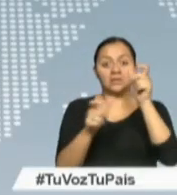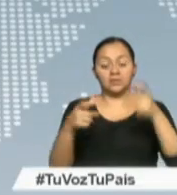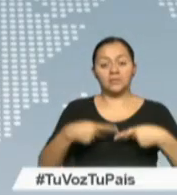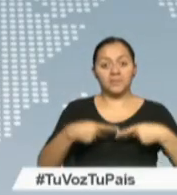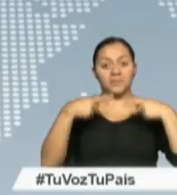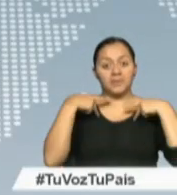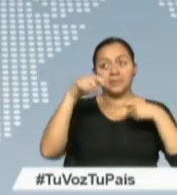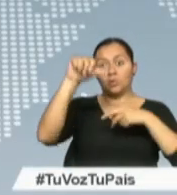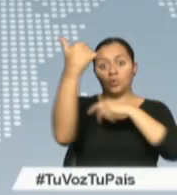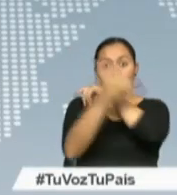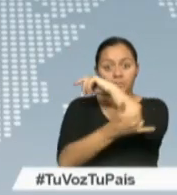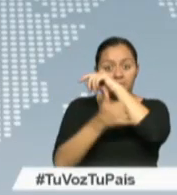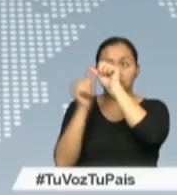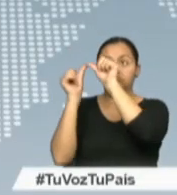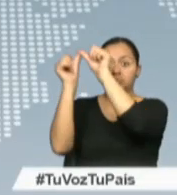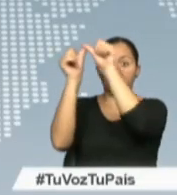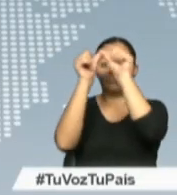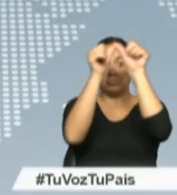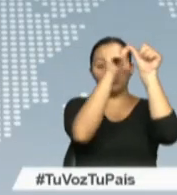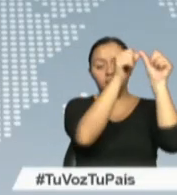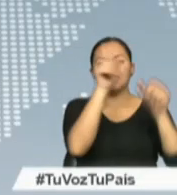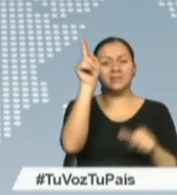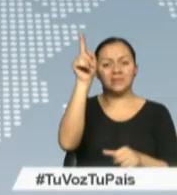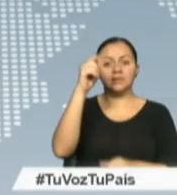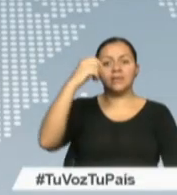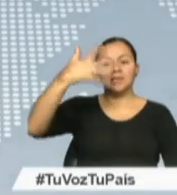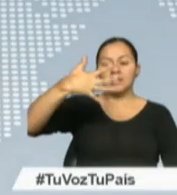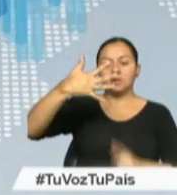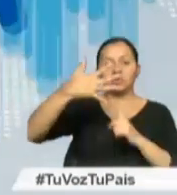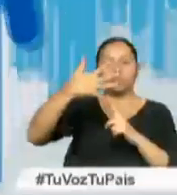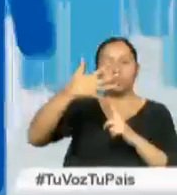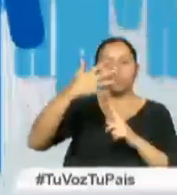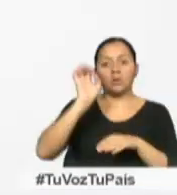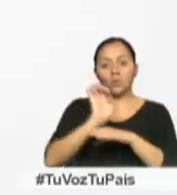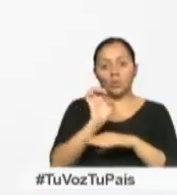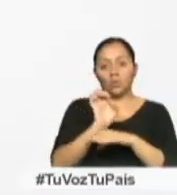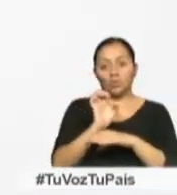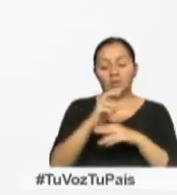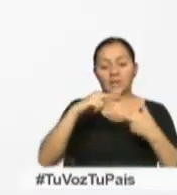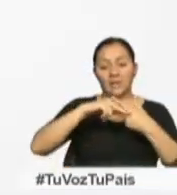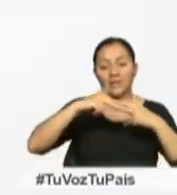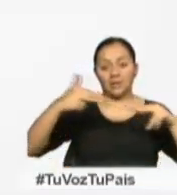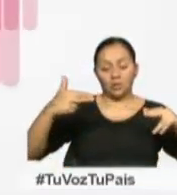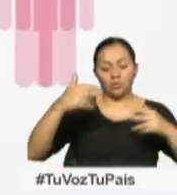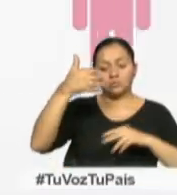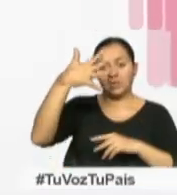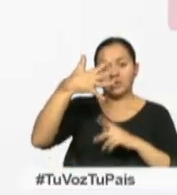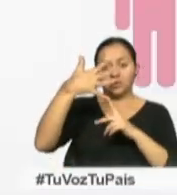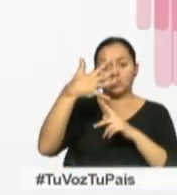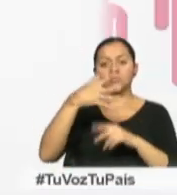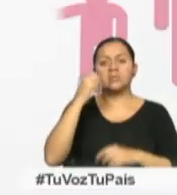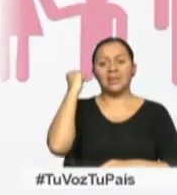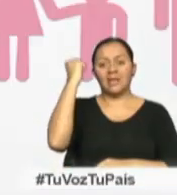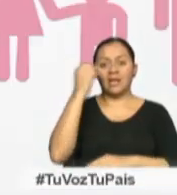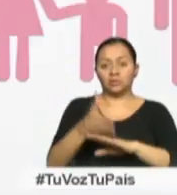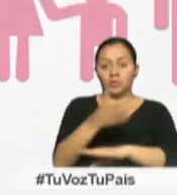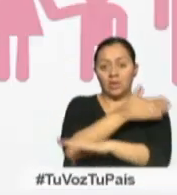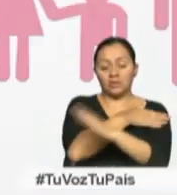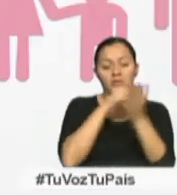residentes en el extranjero son considerados la quinta región del Ecuador, con derecho a votar desde 1998,